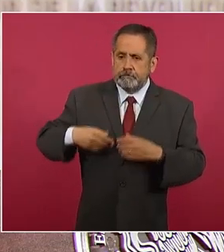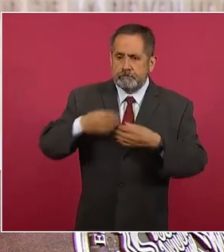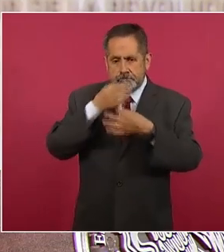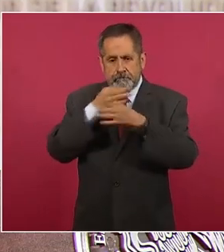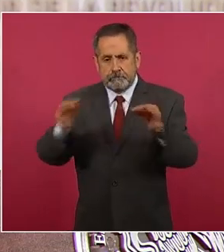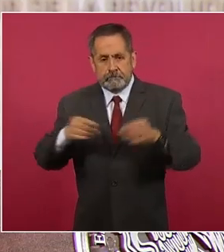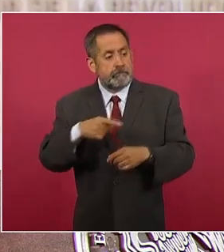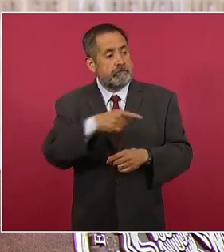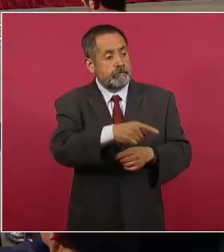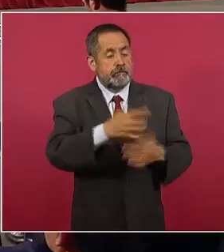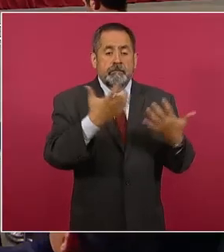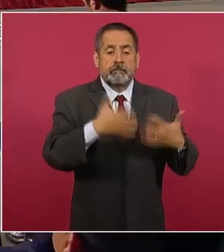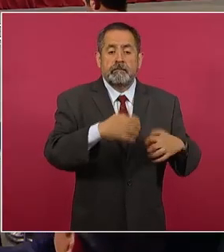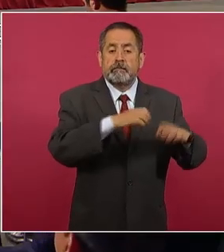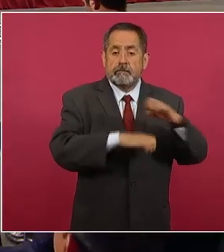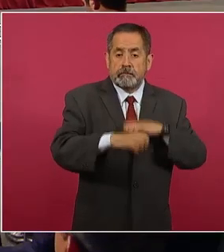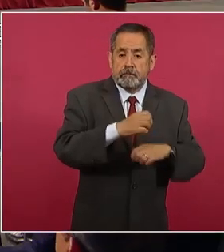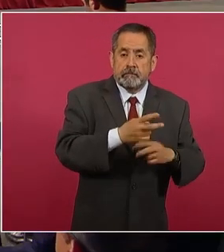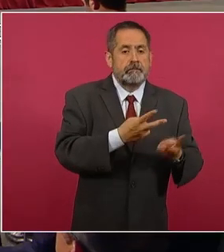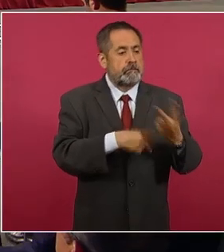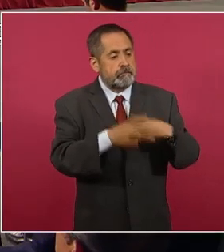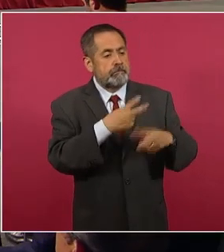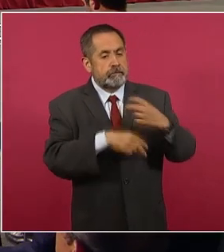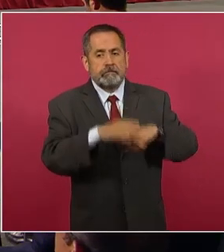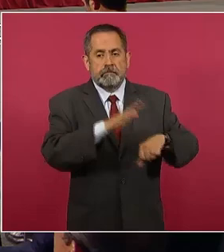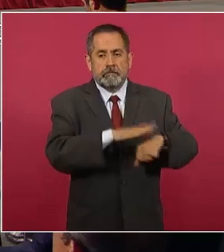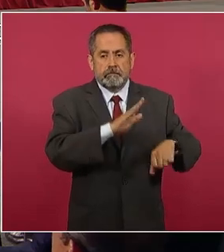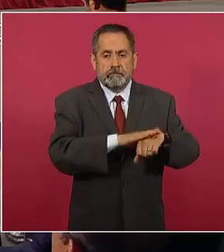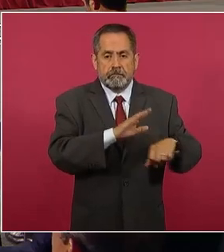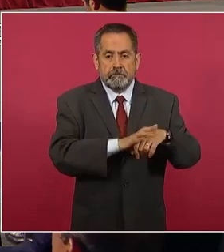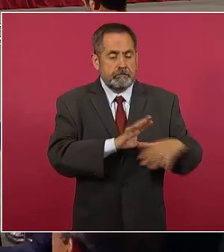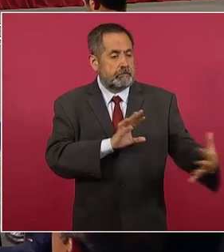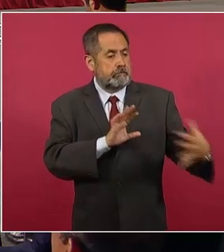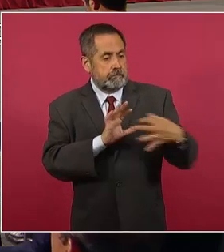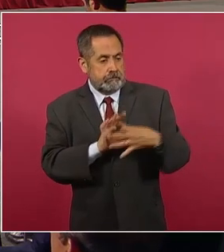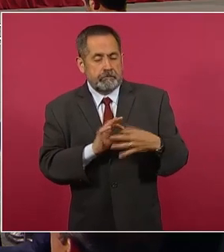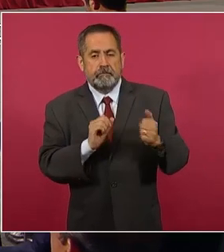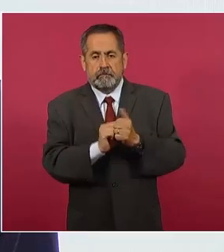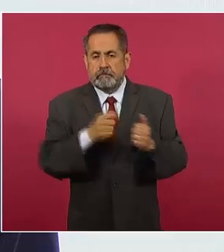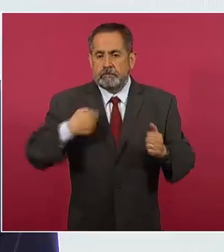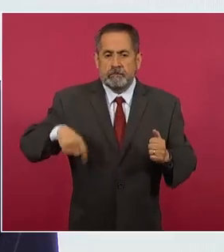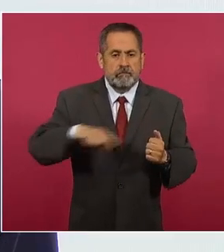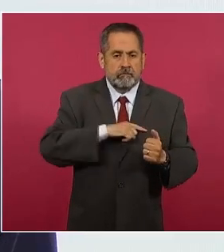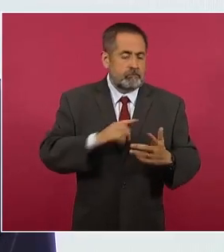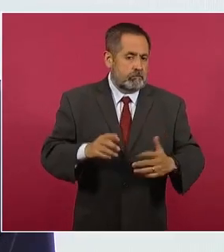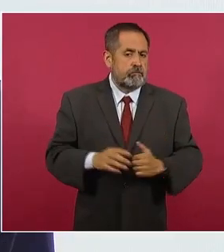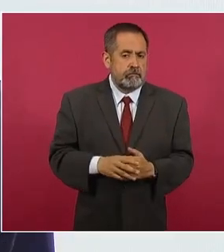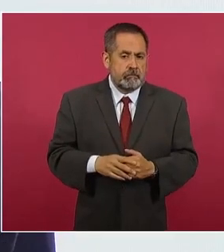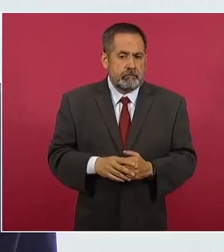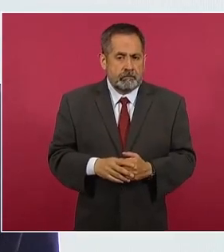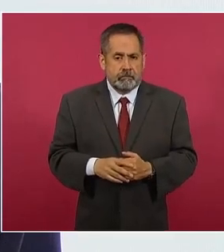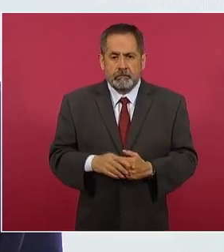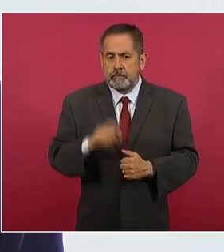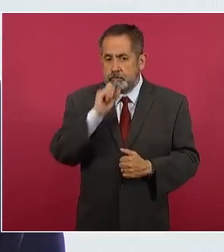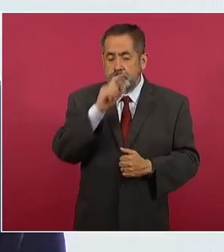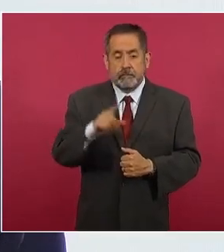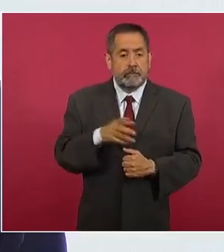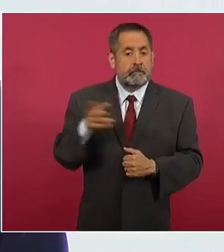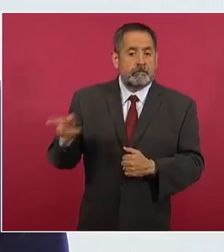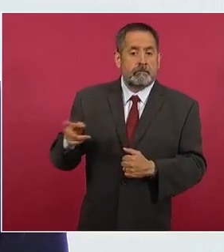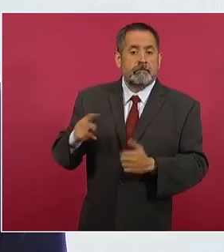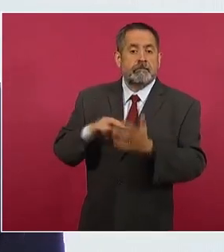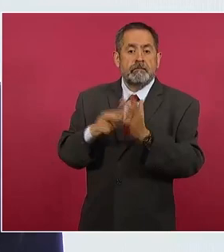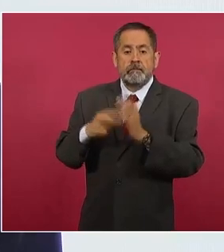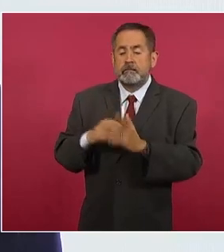empresas a este espacio de diálogo y concertación. Y también el ingeniero Carlos